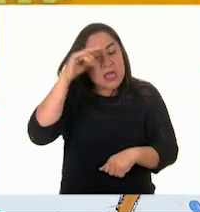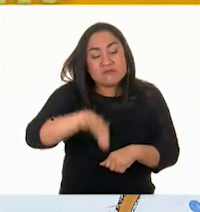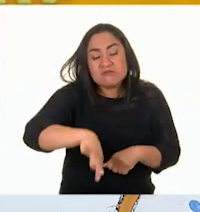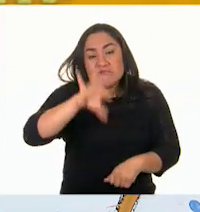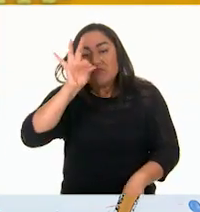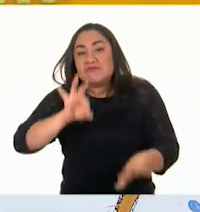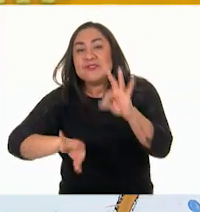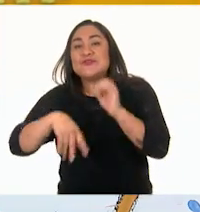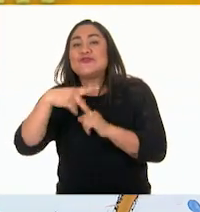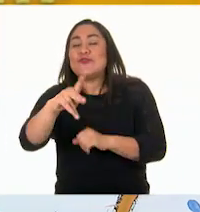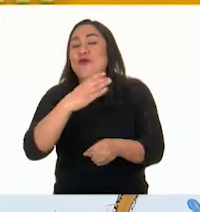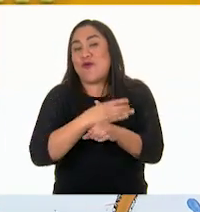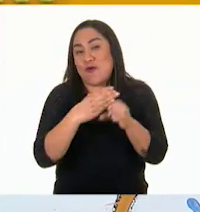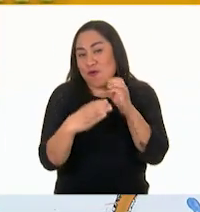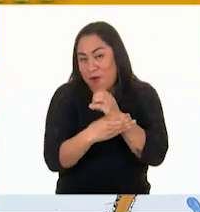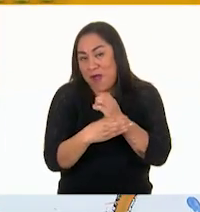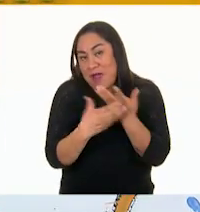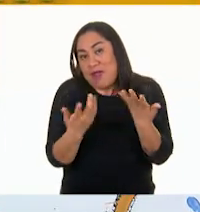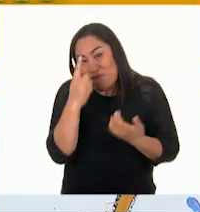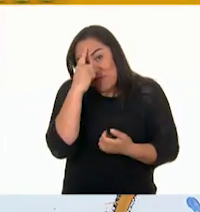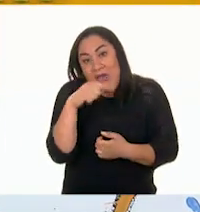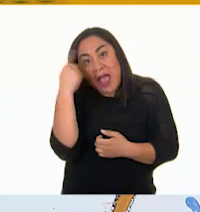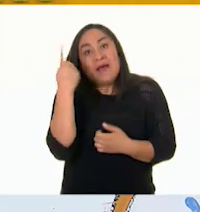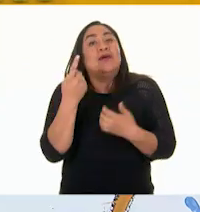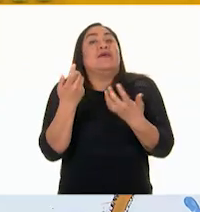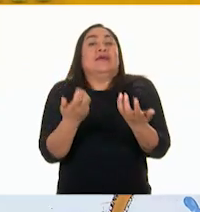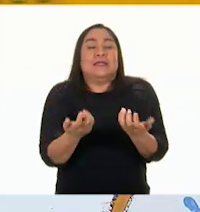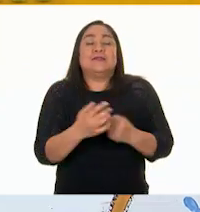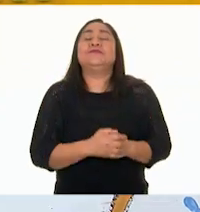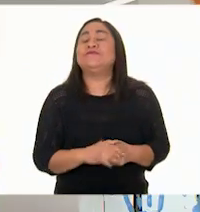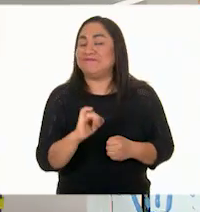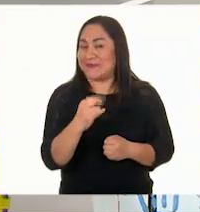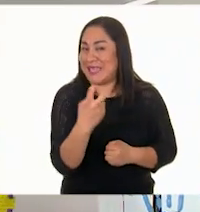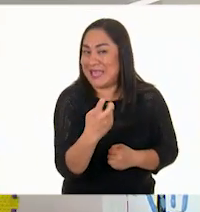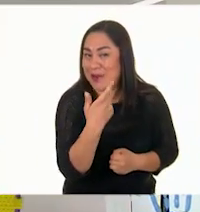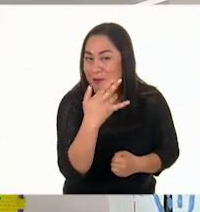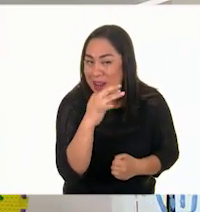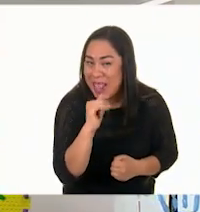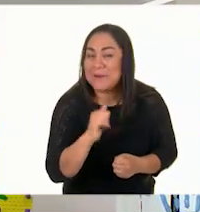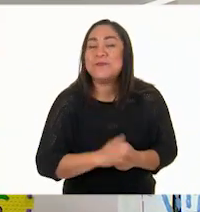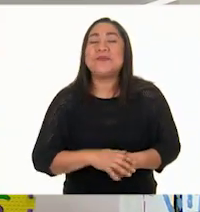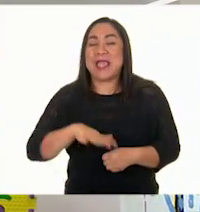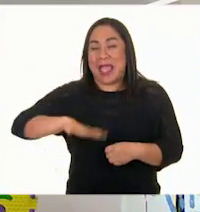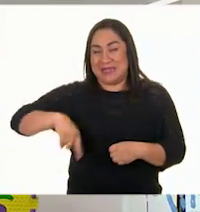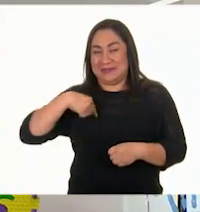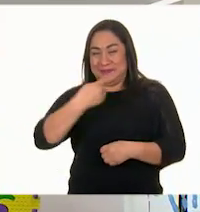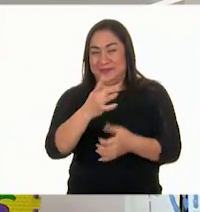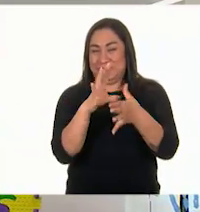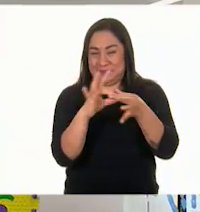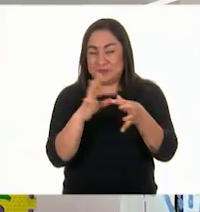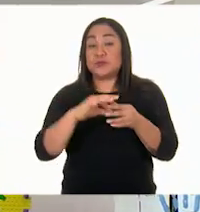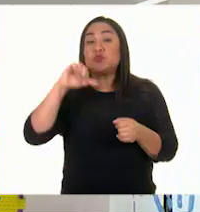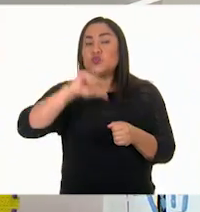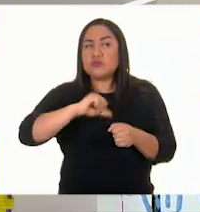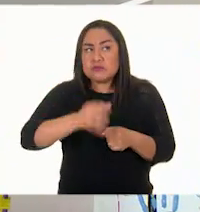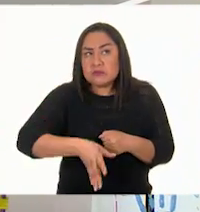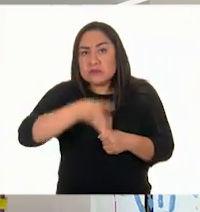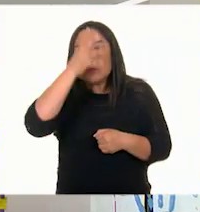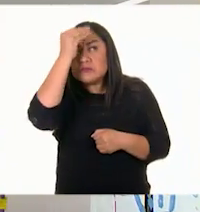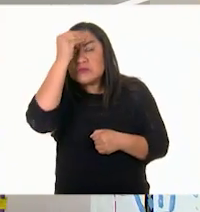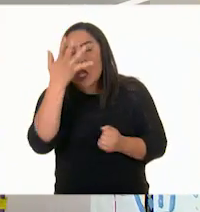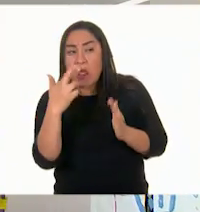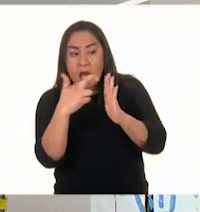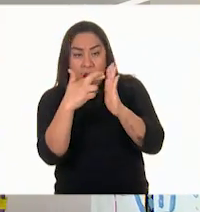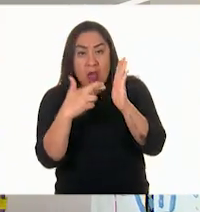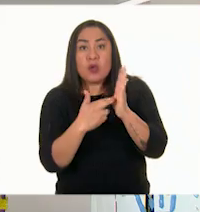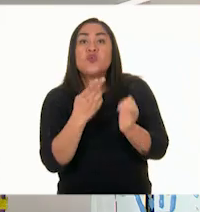más rápido y fácil. Justo así, Gloria. Y como les dije el día de hoy, aprenderemos cómo las reglas nos dan orden